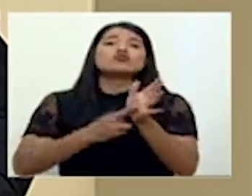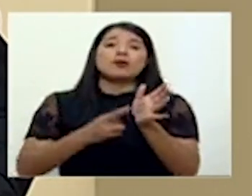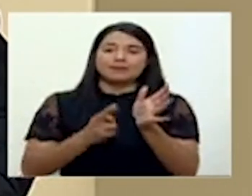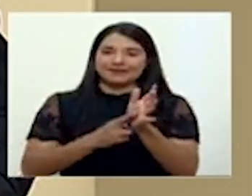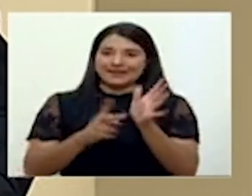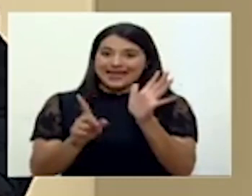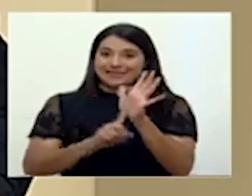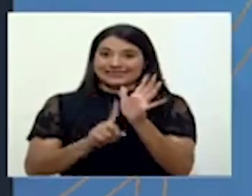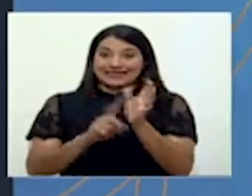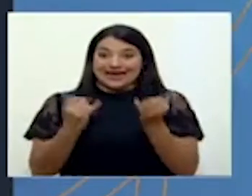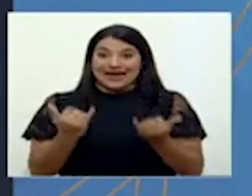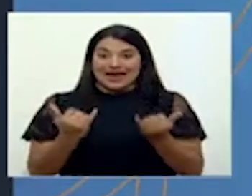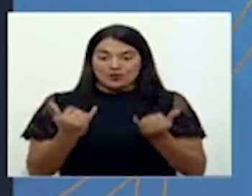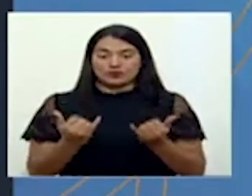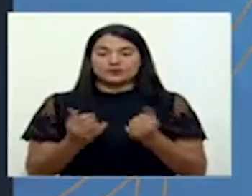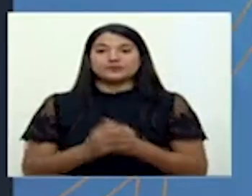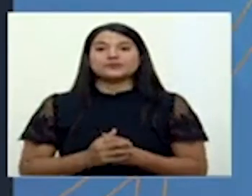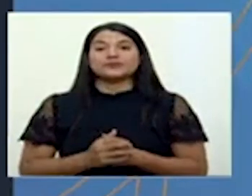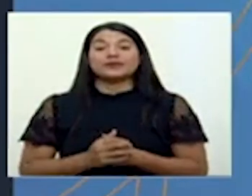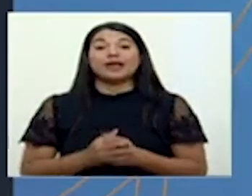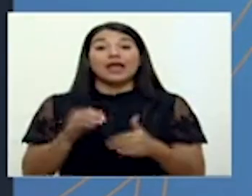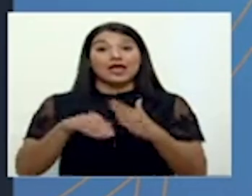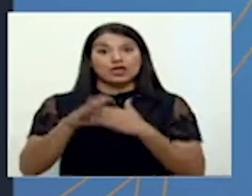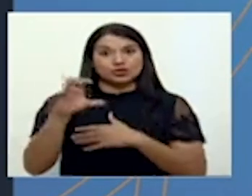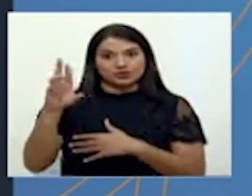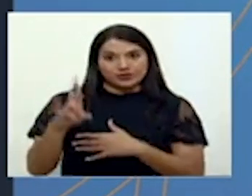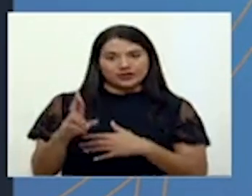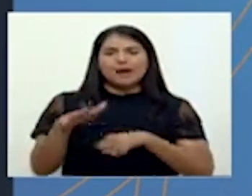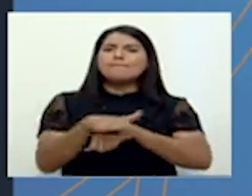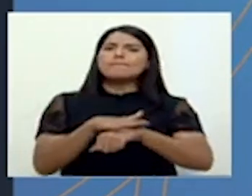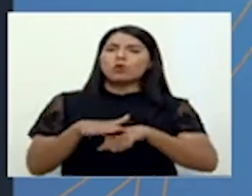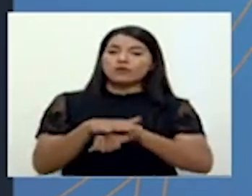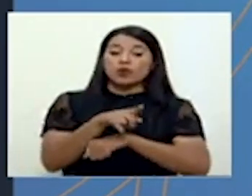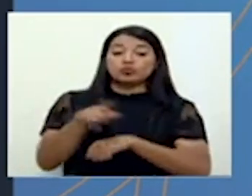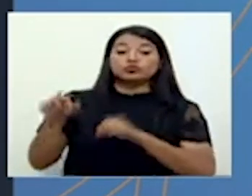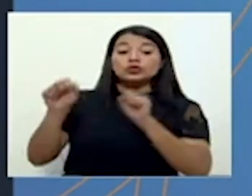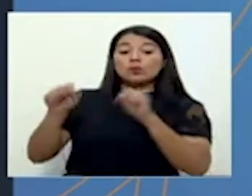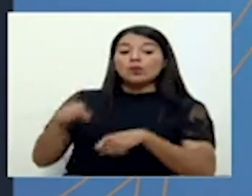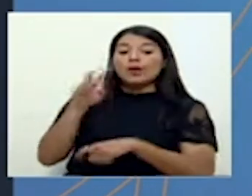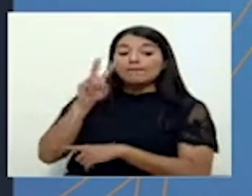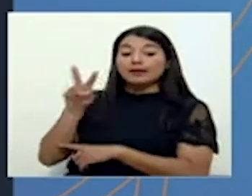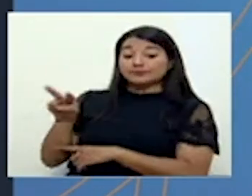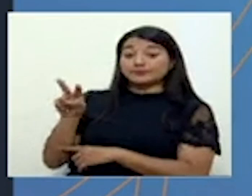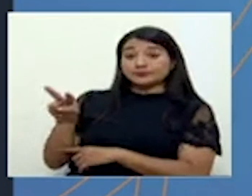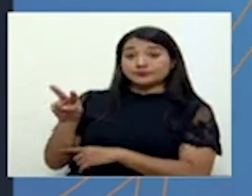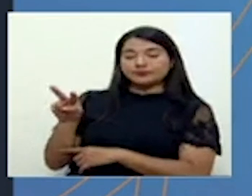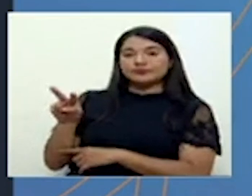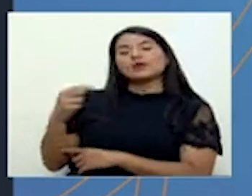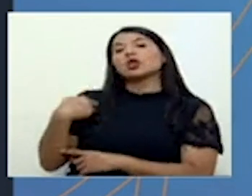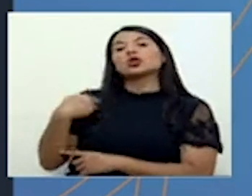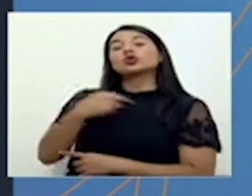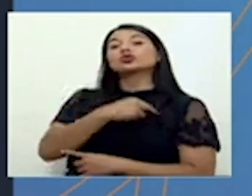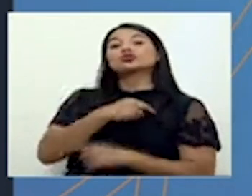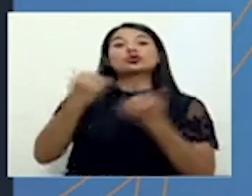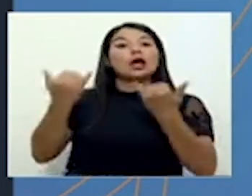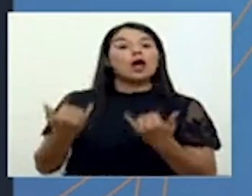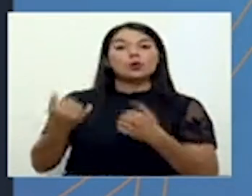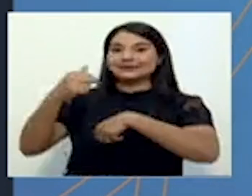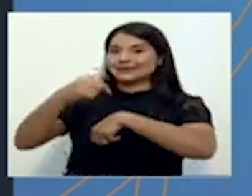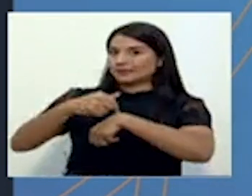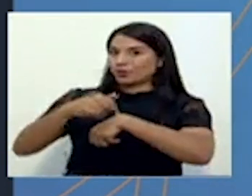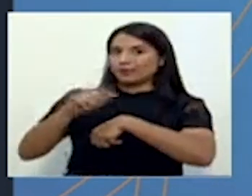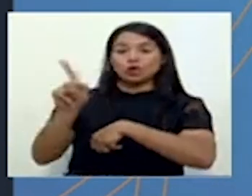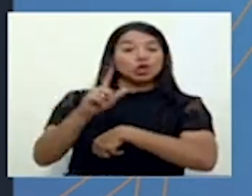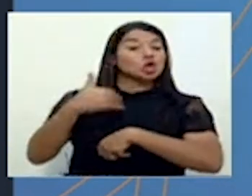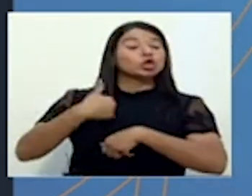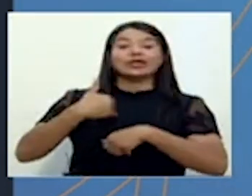momento en el país. Por favor, aquí podemos ver, como ya he mencionado antes, nosotros no tenemos en este momento cantones ni